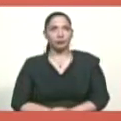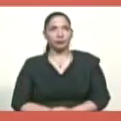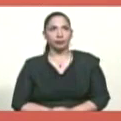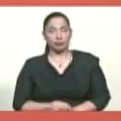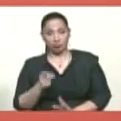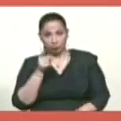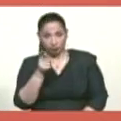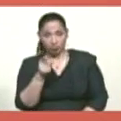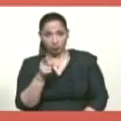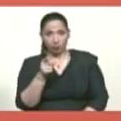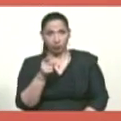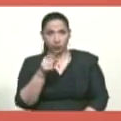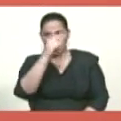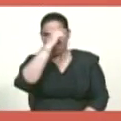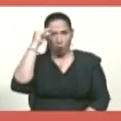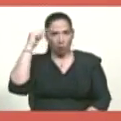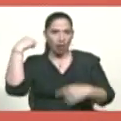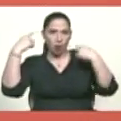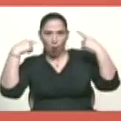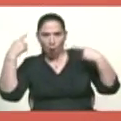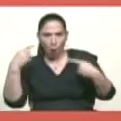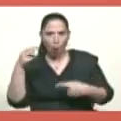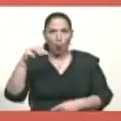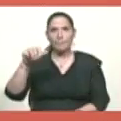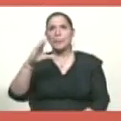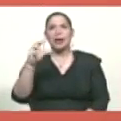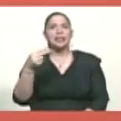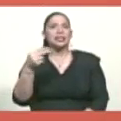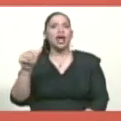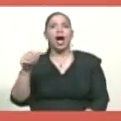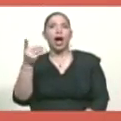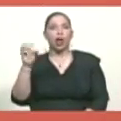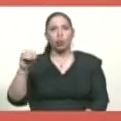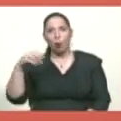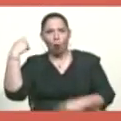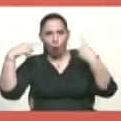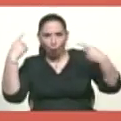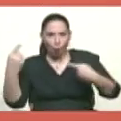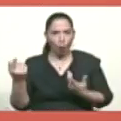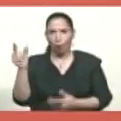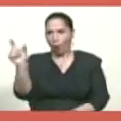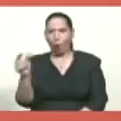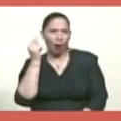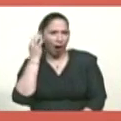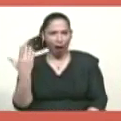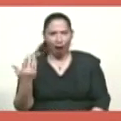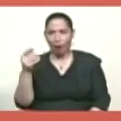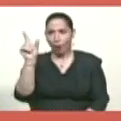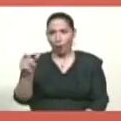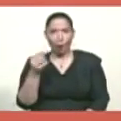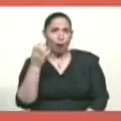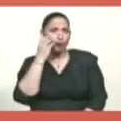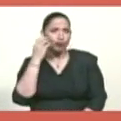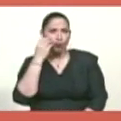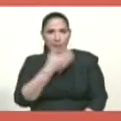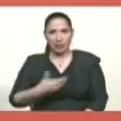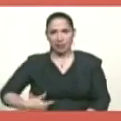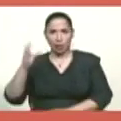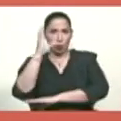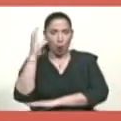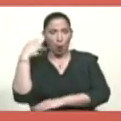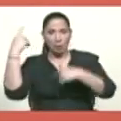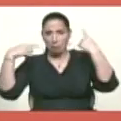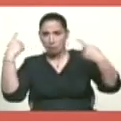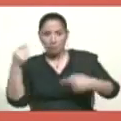eso, Borges se vuelve loco, Machado se vuelve loco, Duque se vuelve loco, este señor periodista que no me acuerdo cómo se llama se vuelve